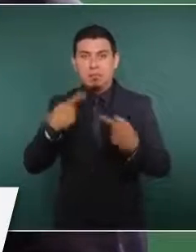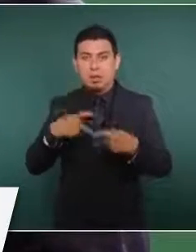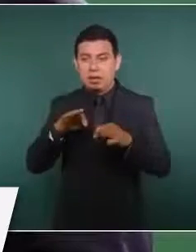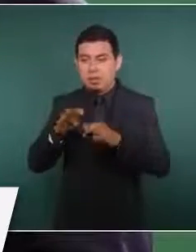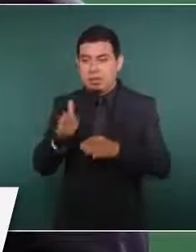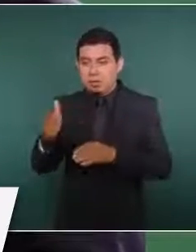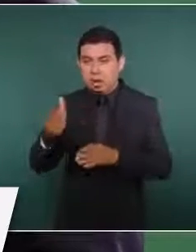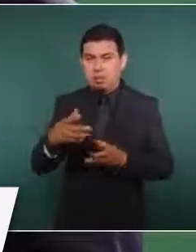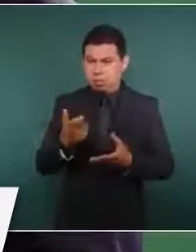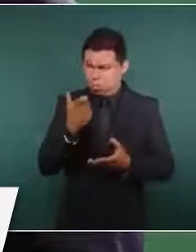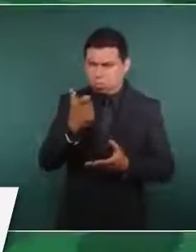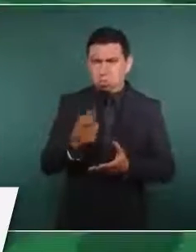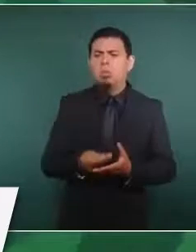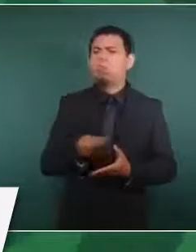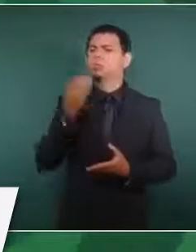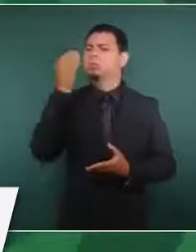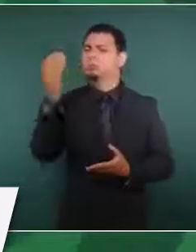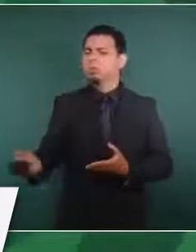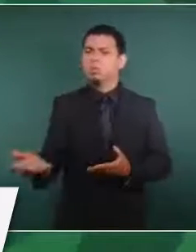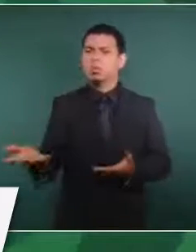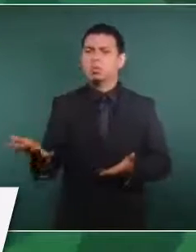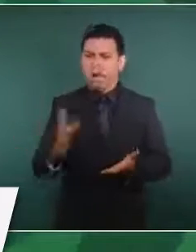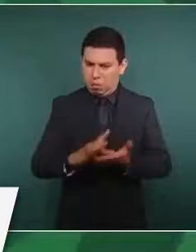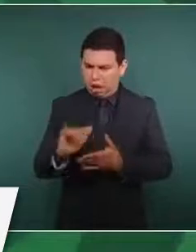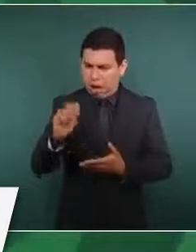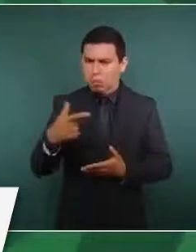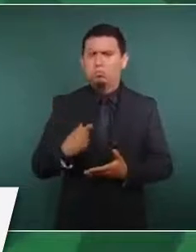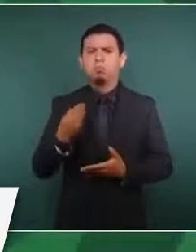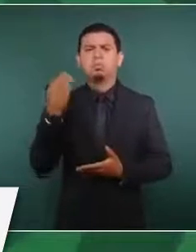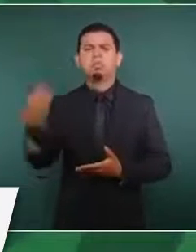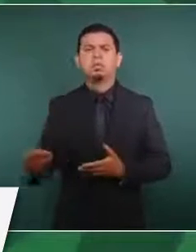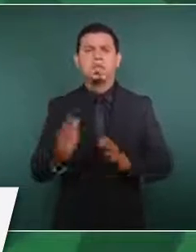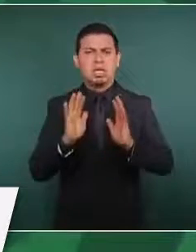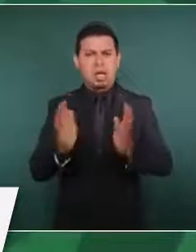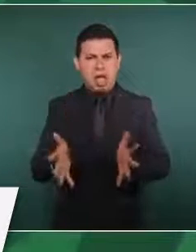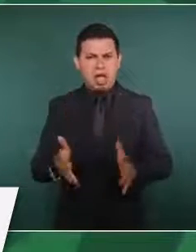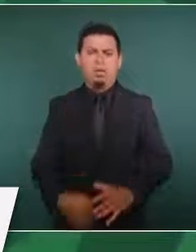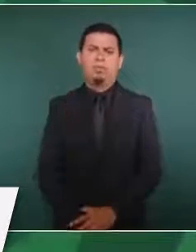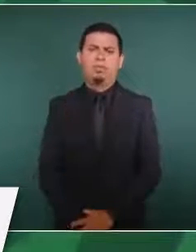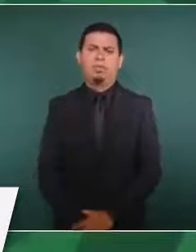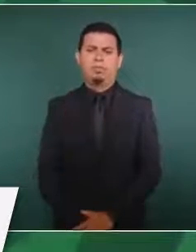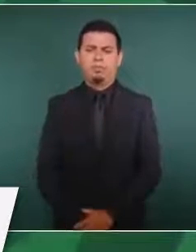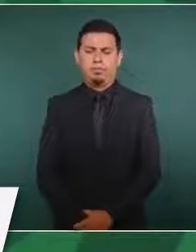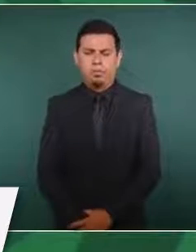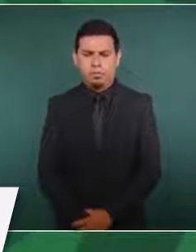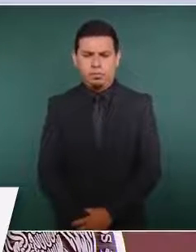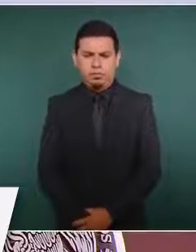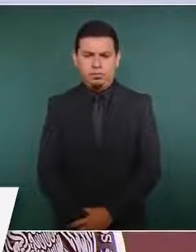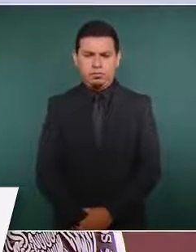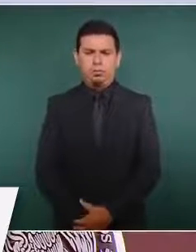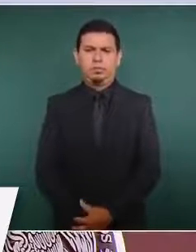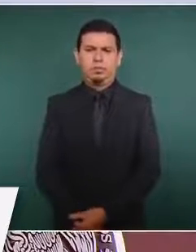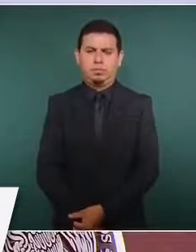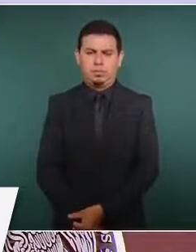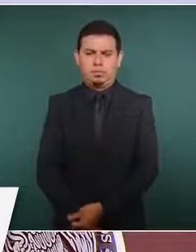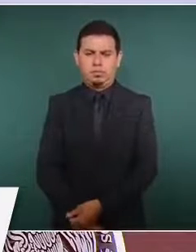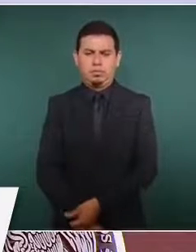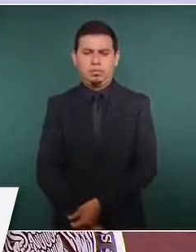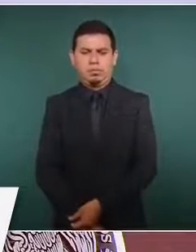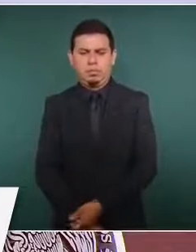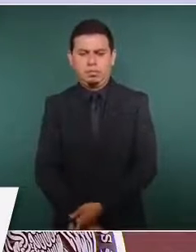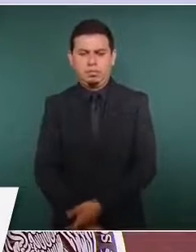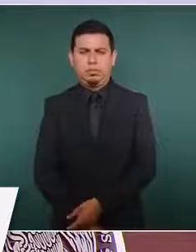recibieron directamente un apoyo, 34